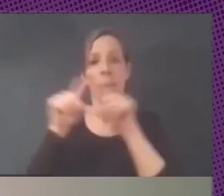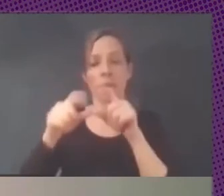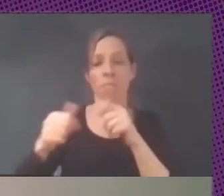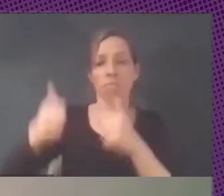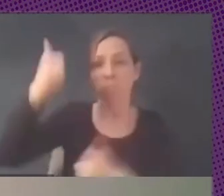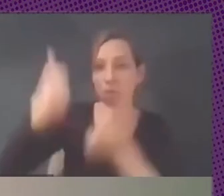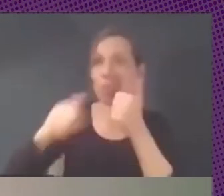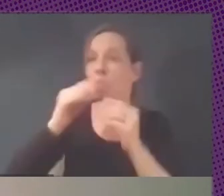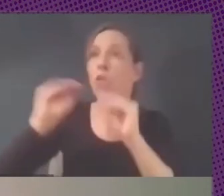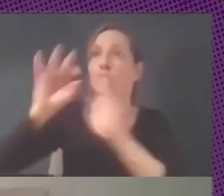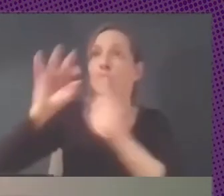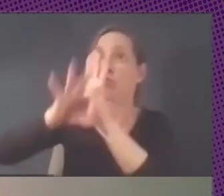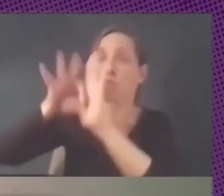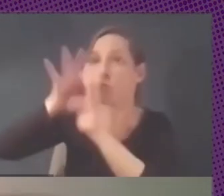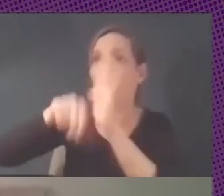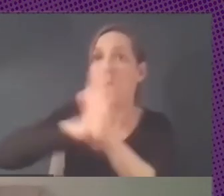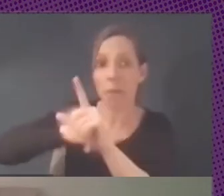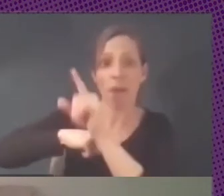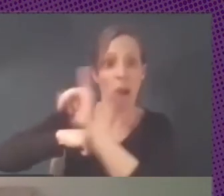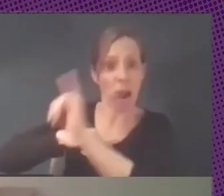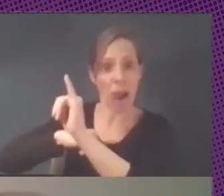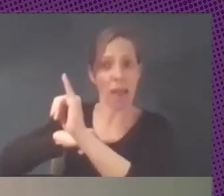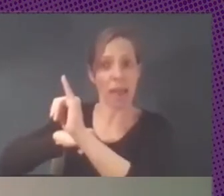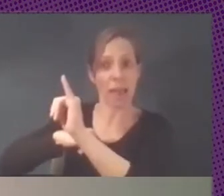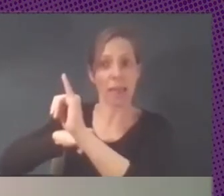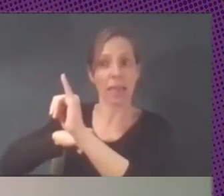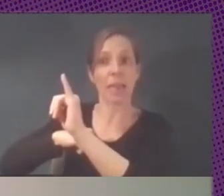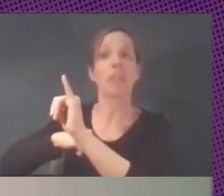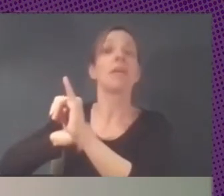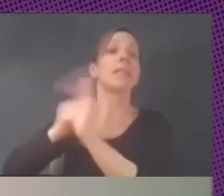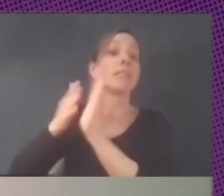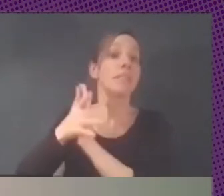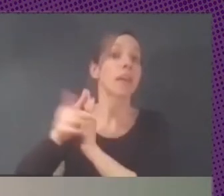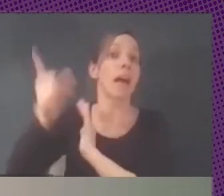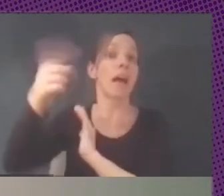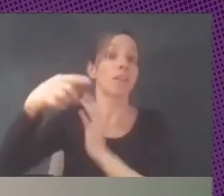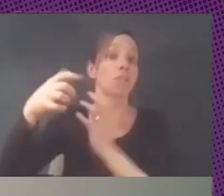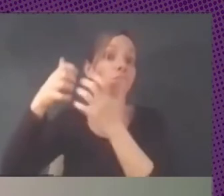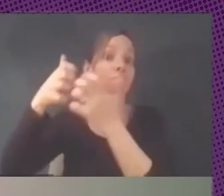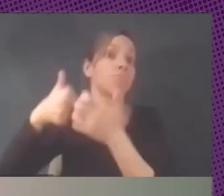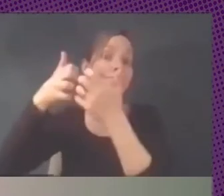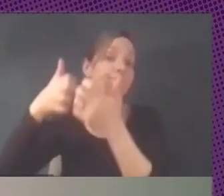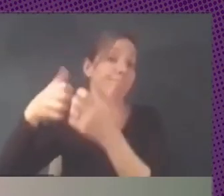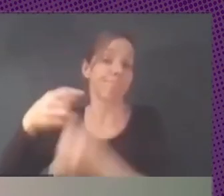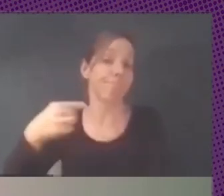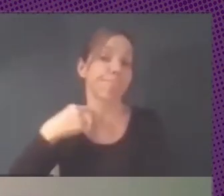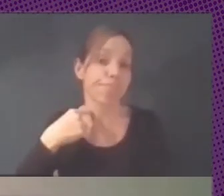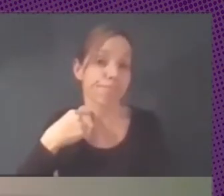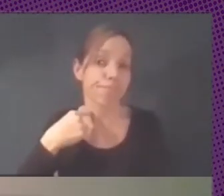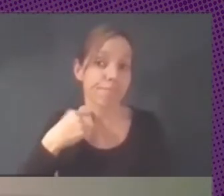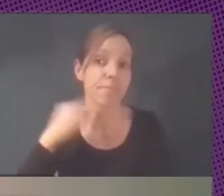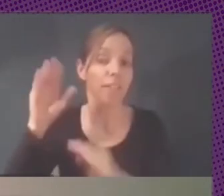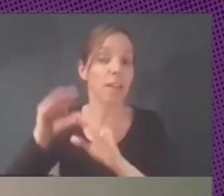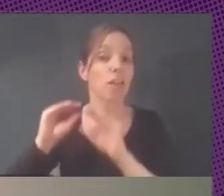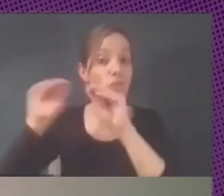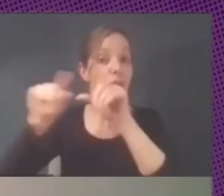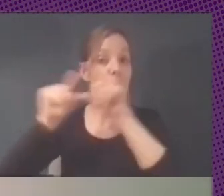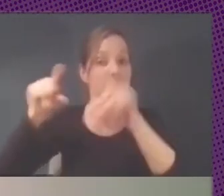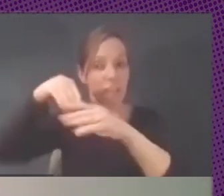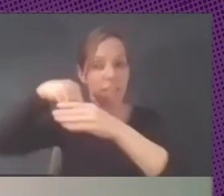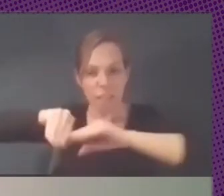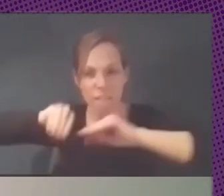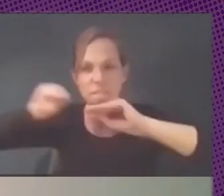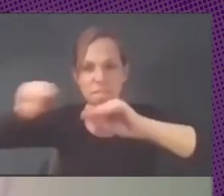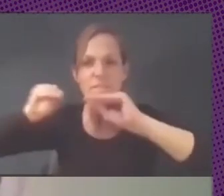mismo pero en formato privativo y hoy por hoy esas empresas al haber perdido esa batalla se están tornando a formar a su gente para poder